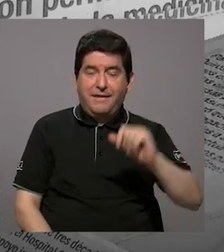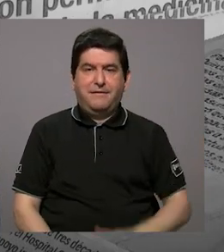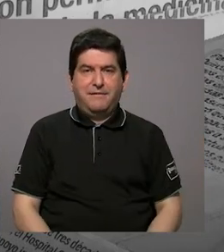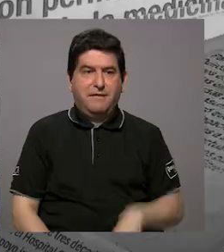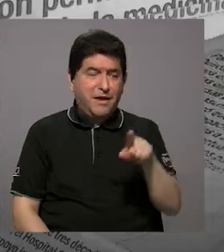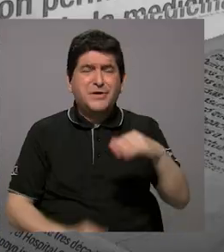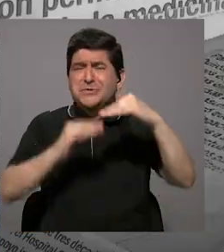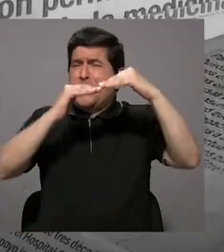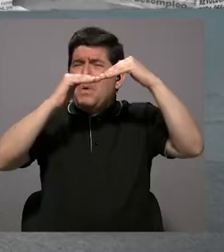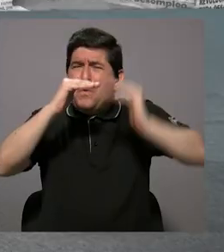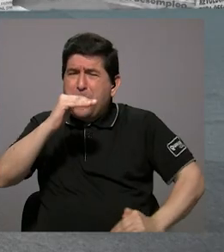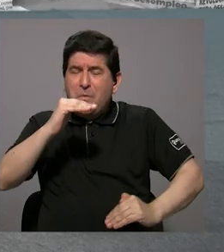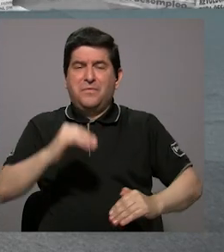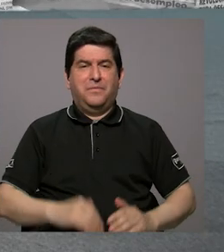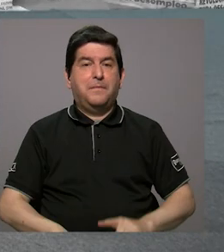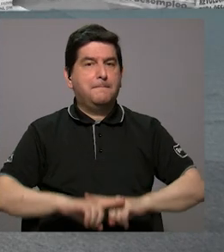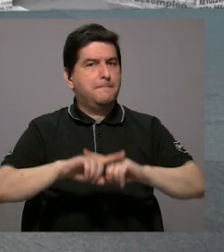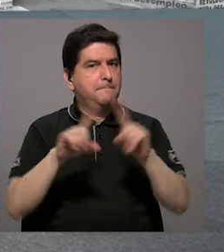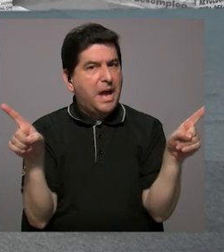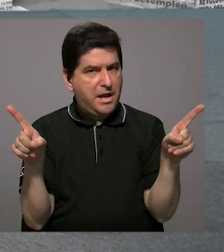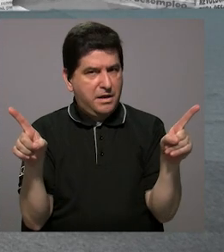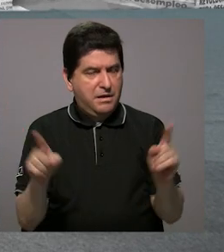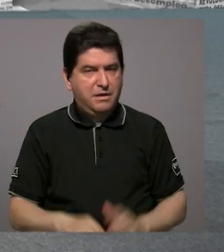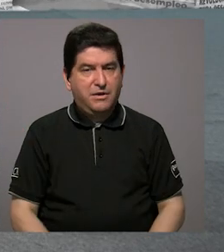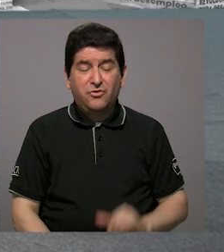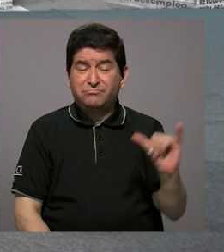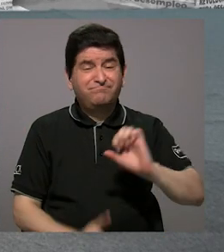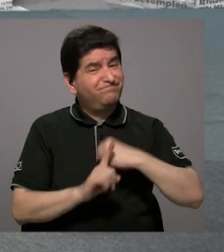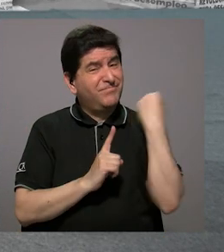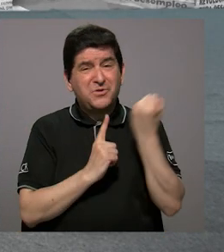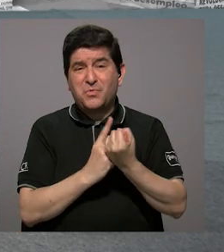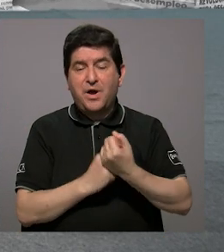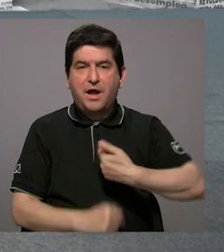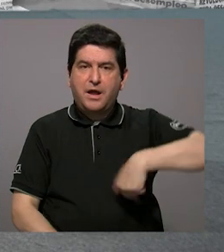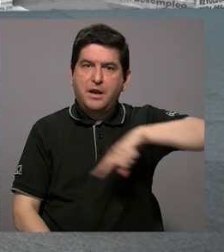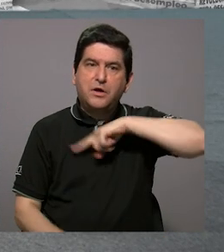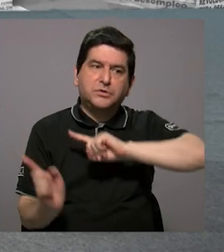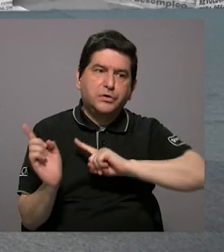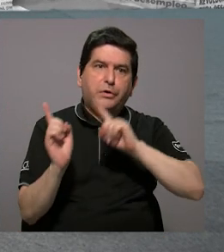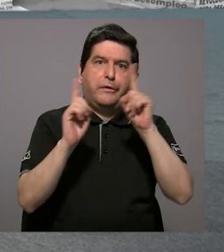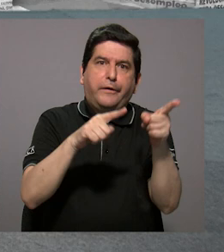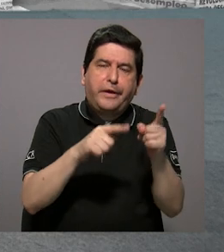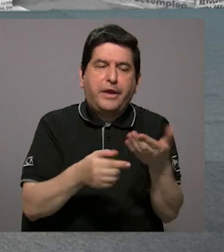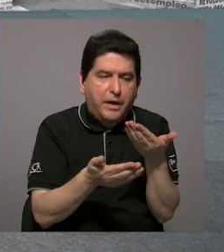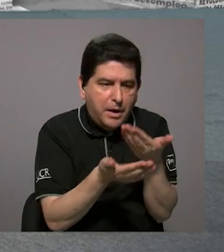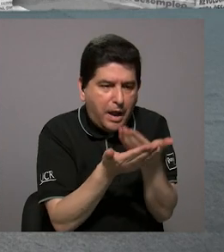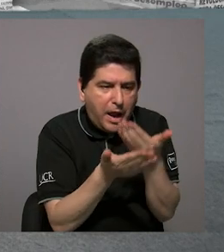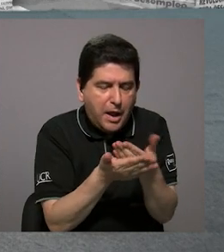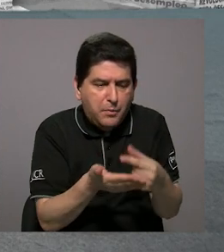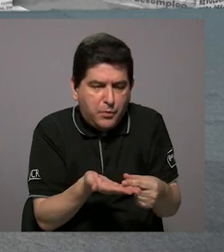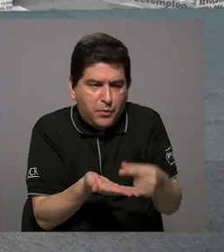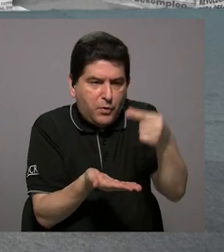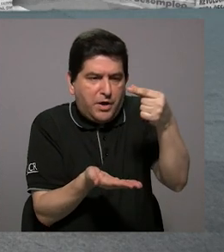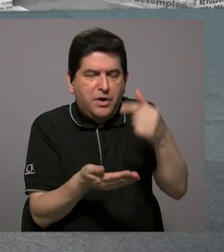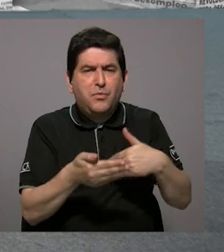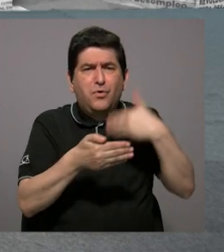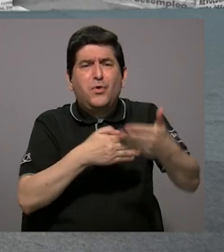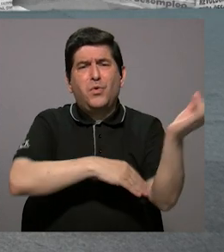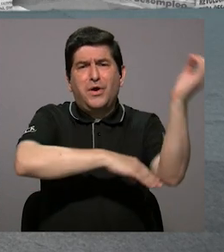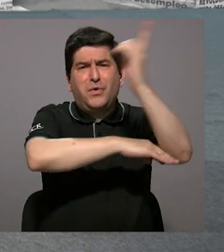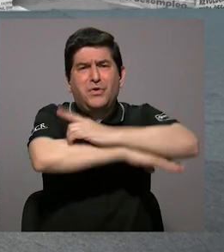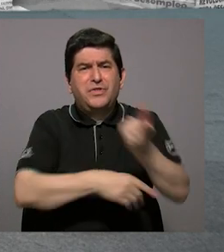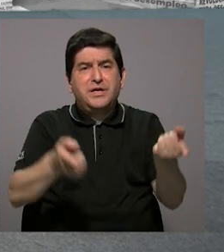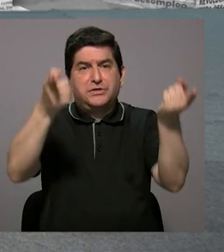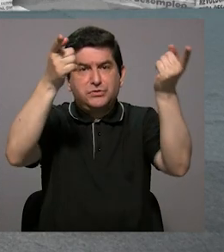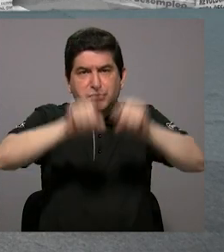extremadamente baja, pero también fue por la misma situación. Nosotros llegamos a amuestrear ya varios días después de